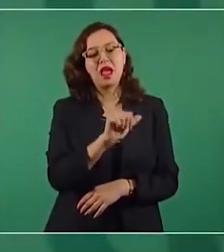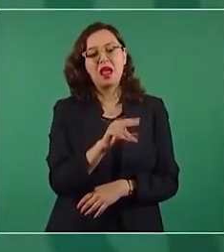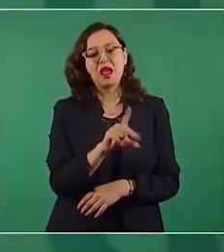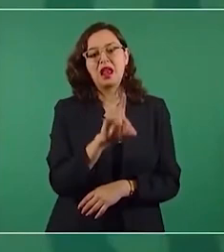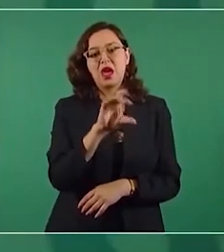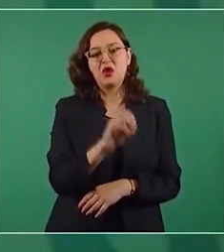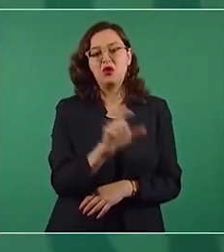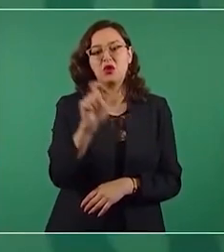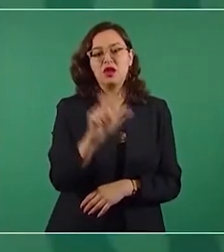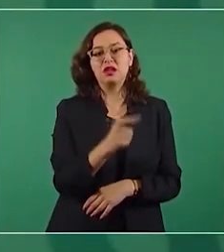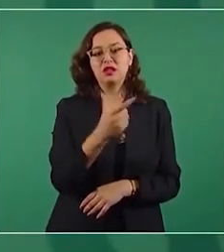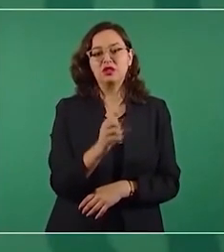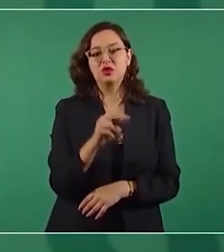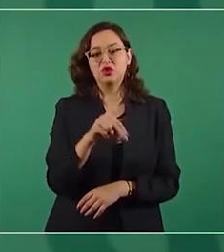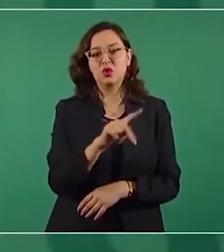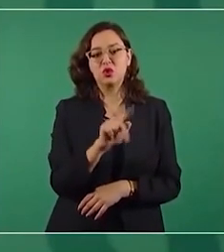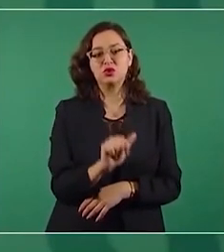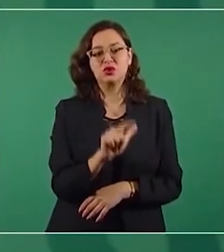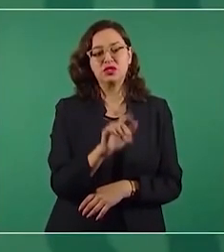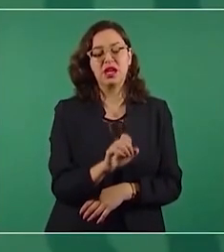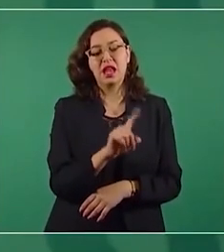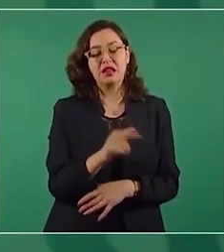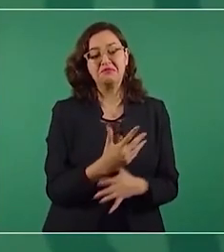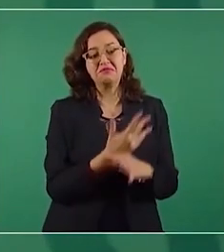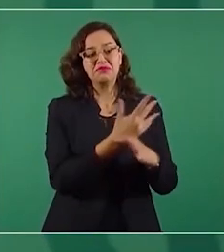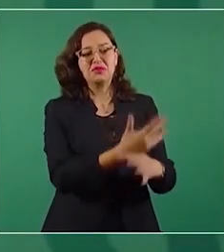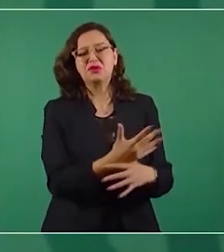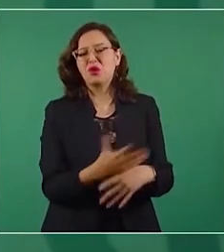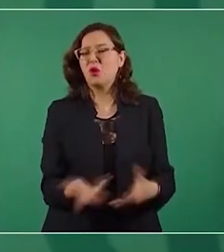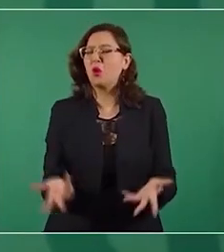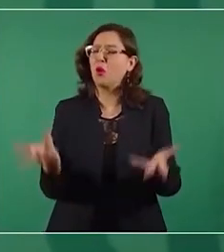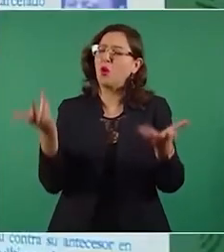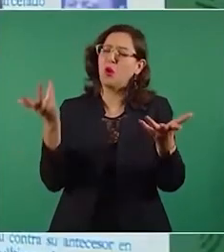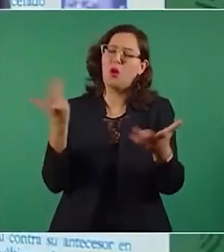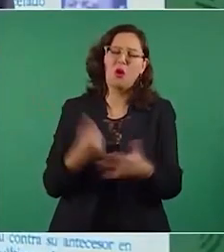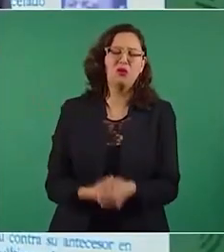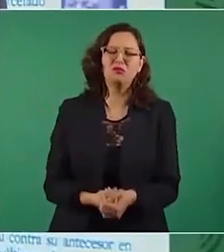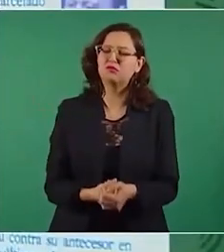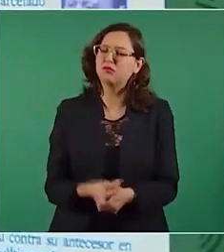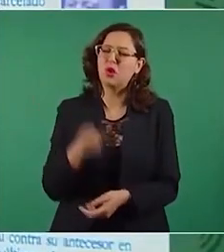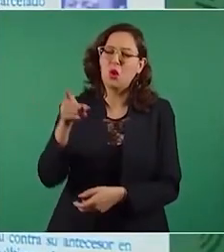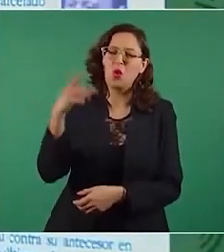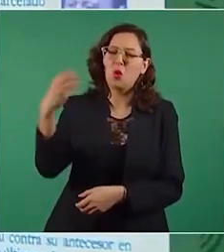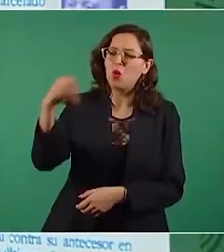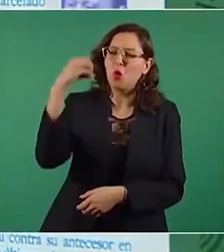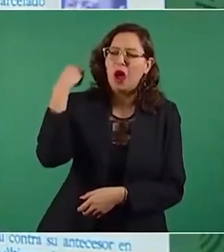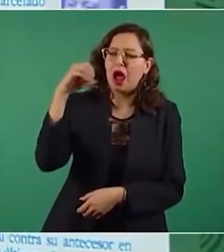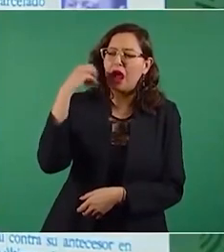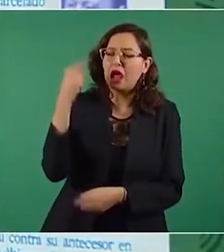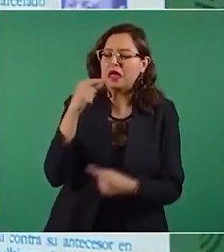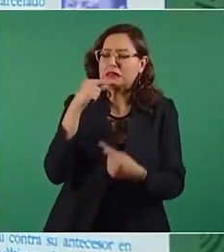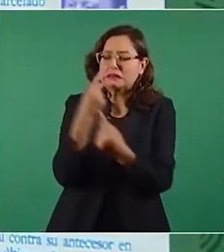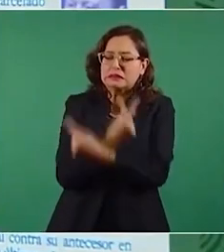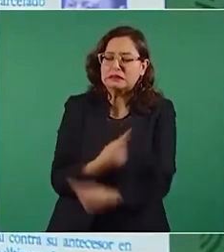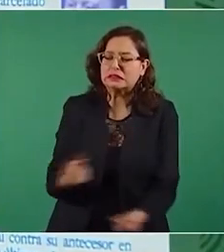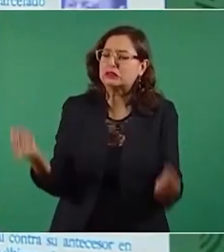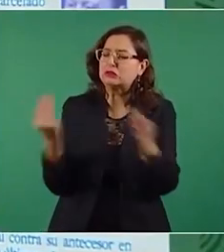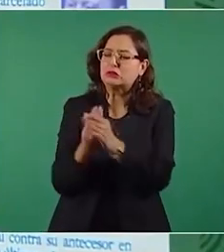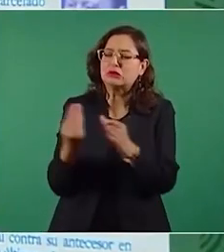clases, los niños de Oaxaca, como si le importaran mucho los niños, no,